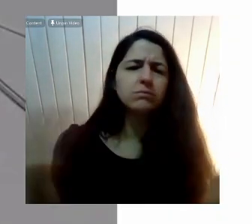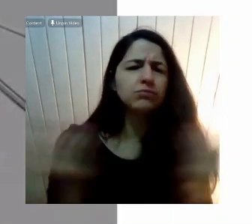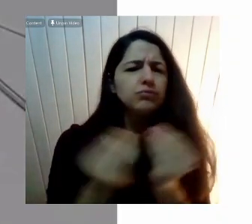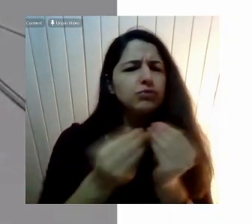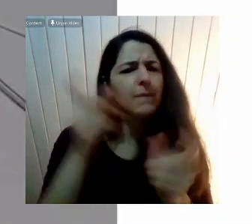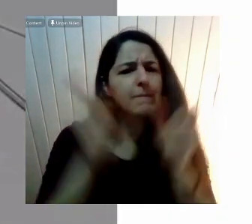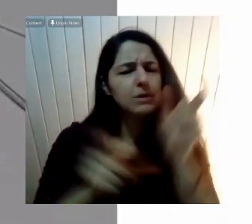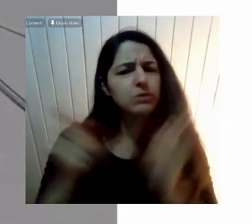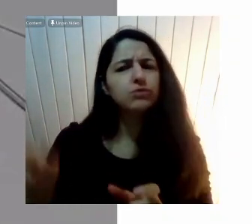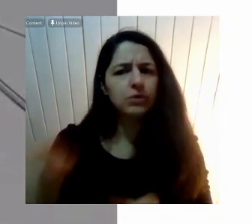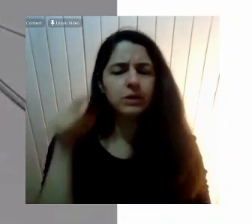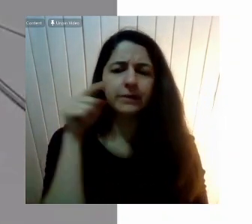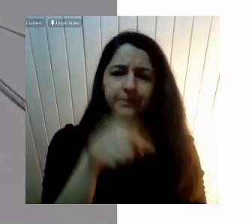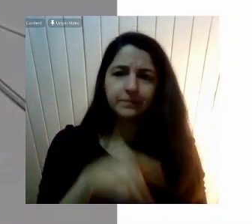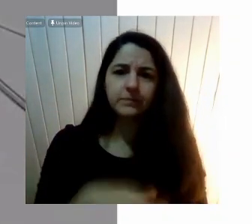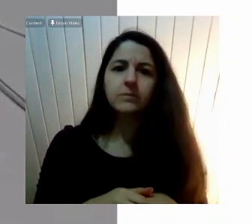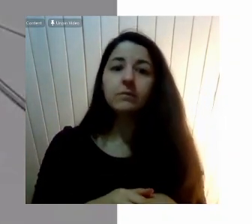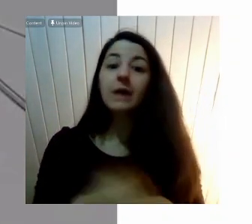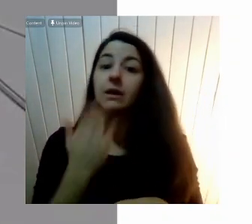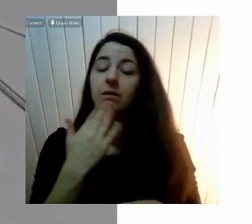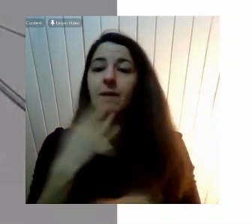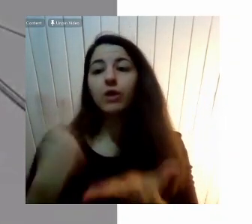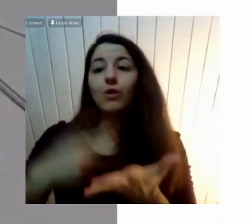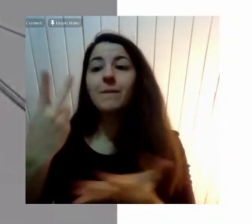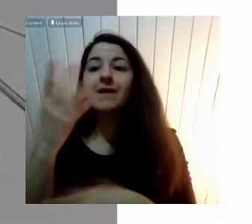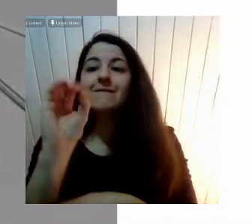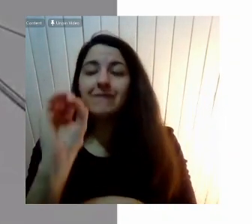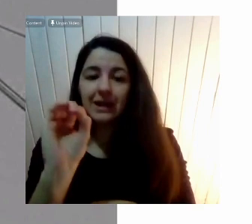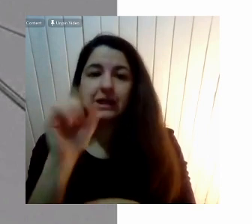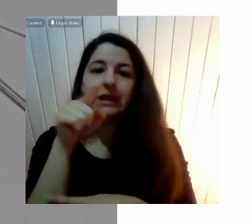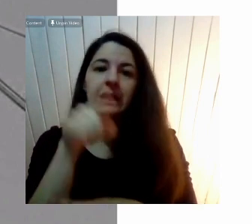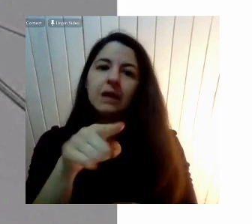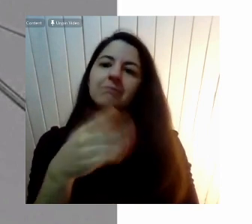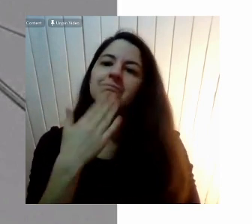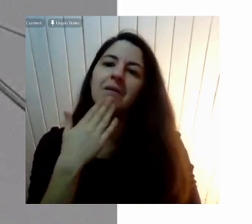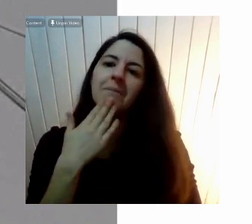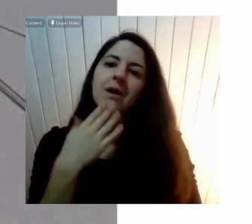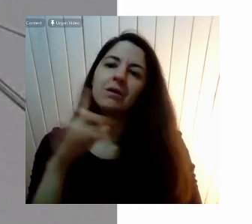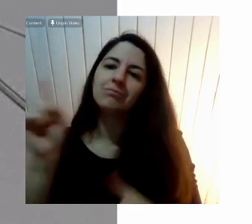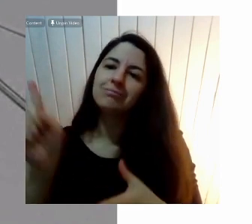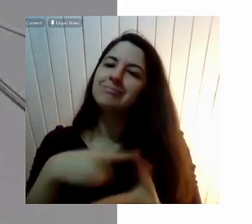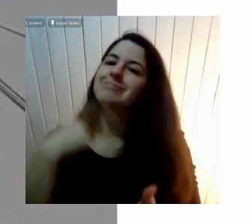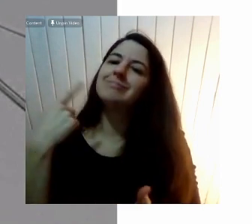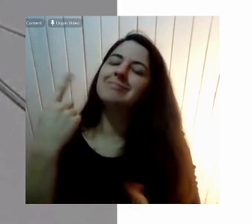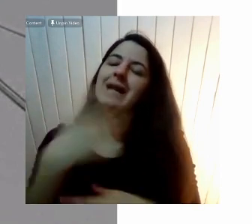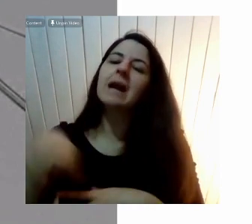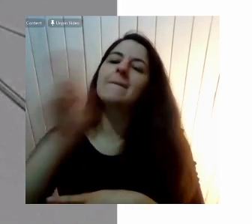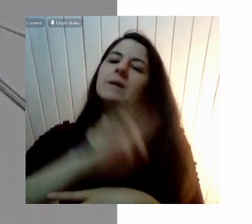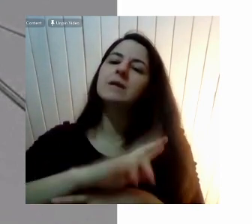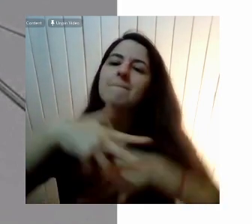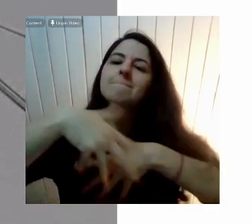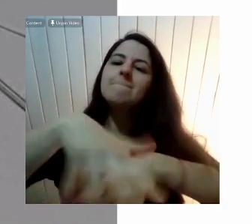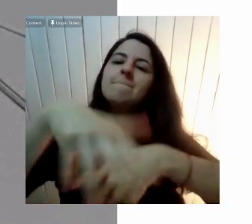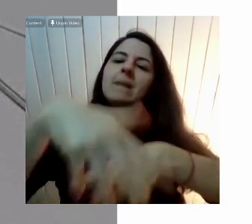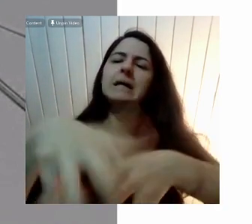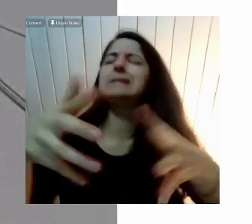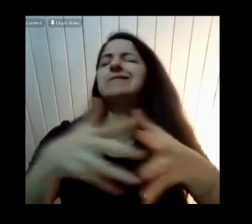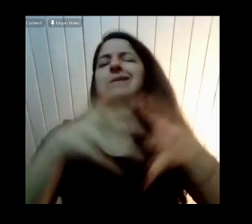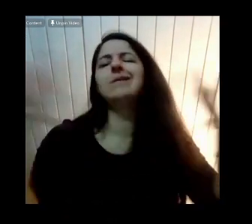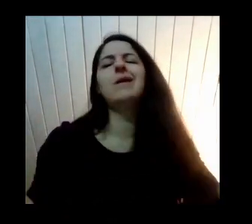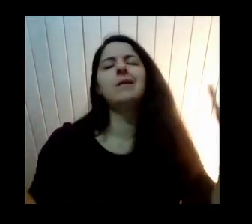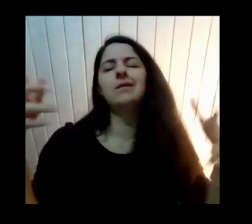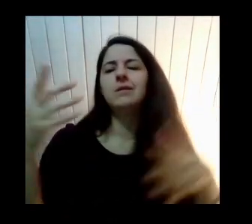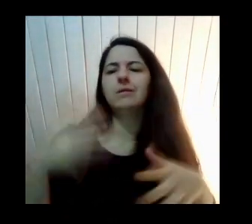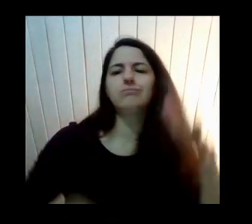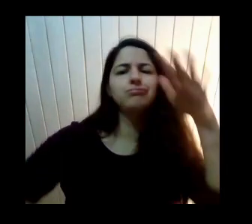Con una de las Nuevamente Marchas más grandes De la historia De Chile Y fue así Como llegamos A este momento